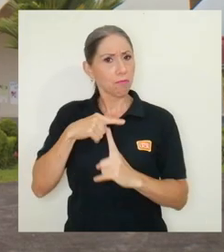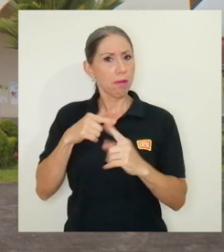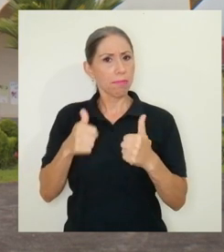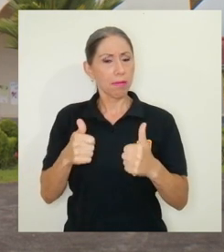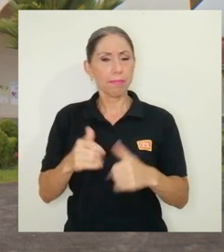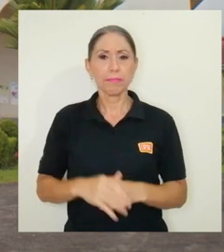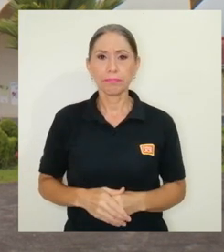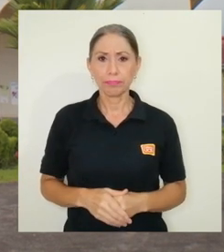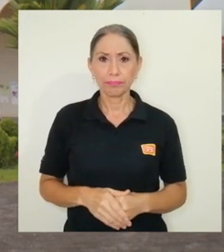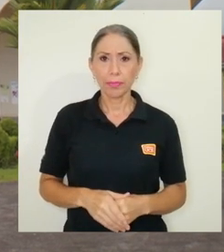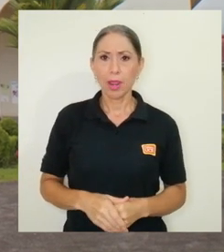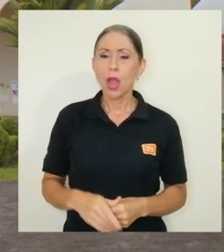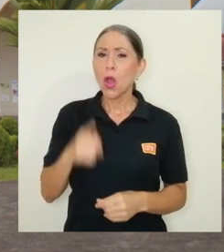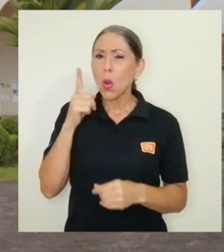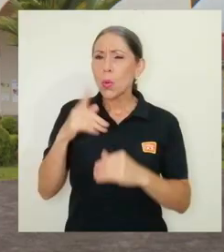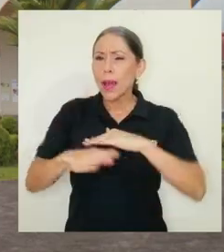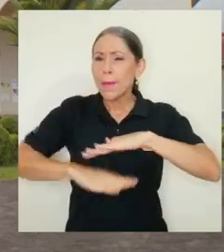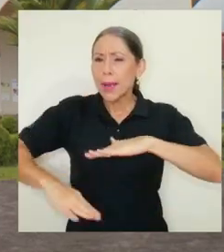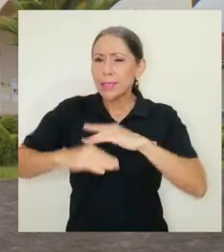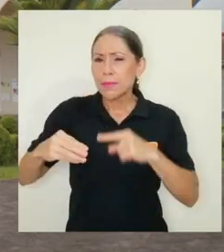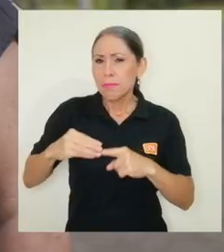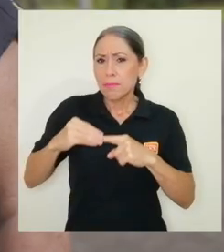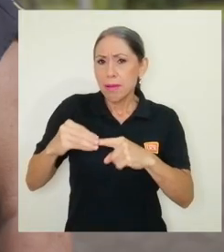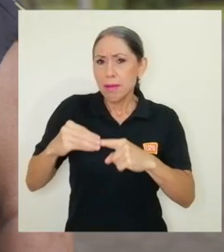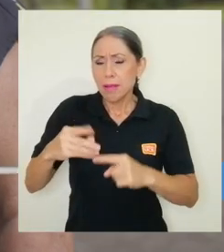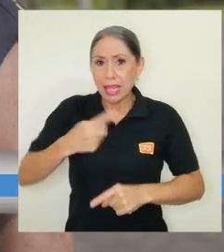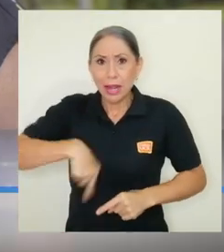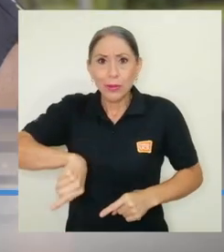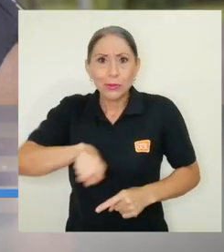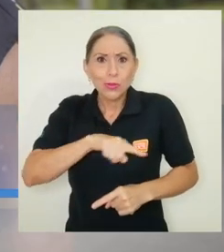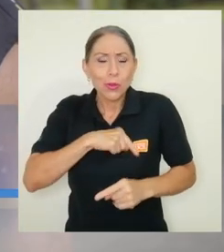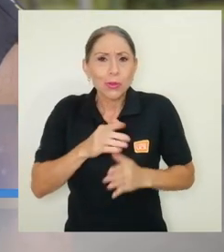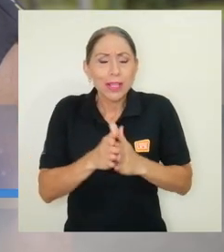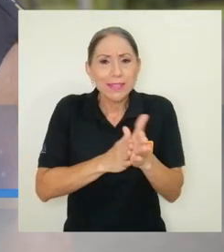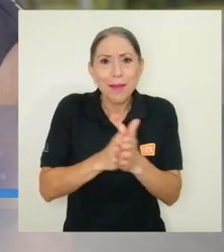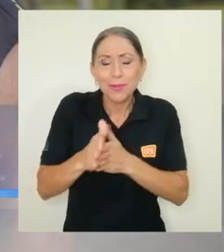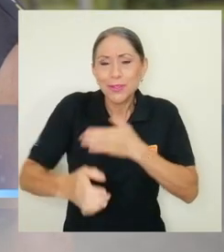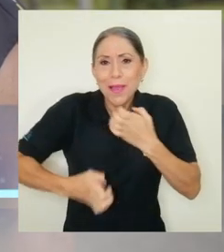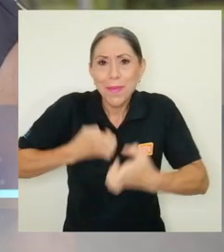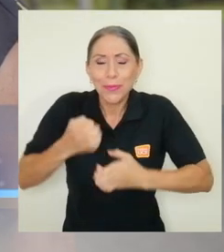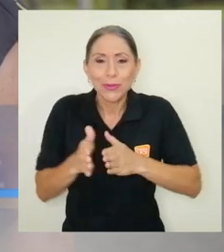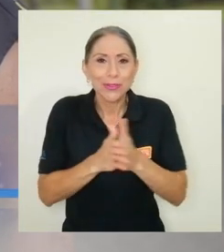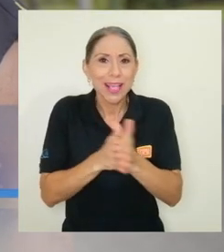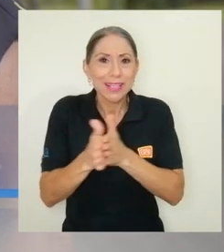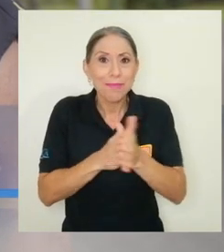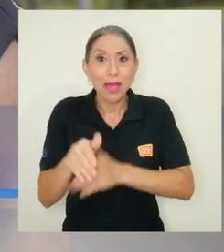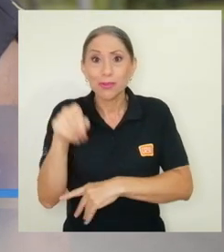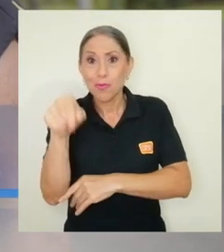una base fundamental que nosotros estamos entusiasmados por ese por esa reserva ahí